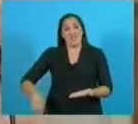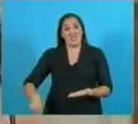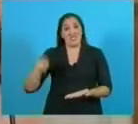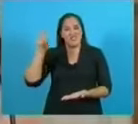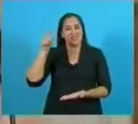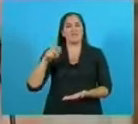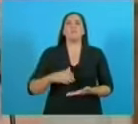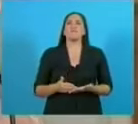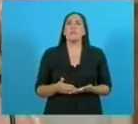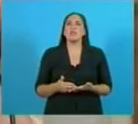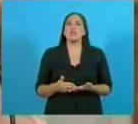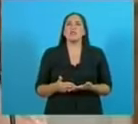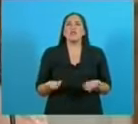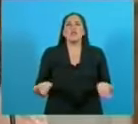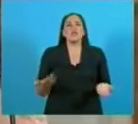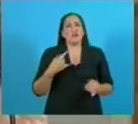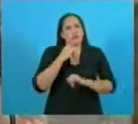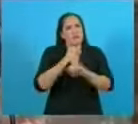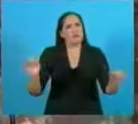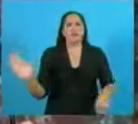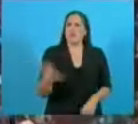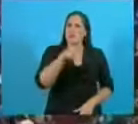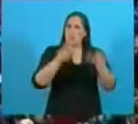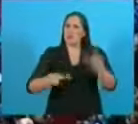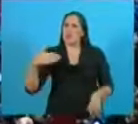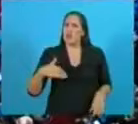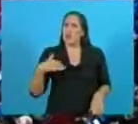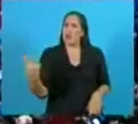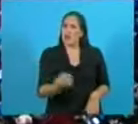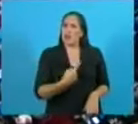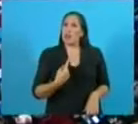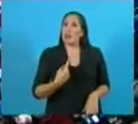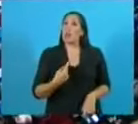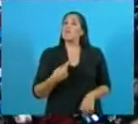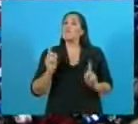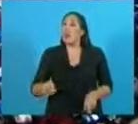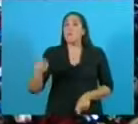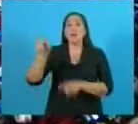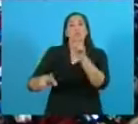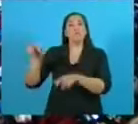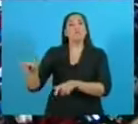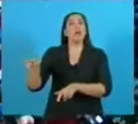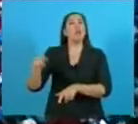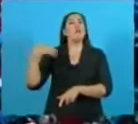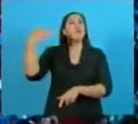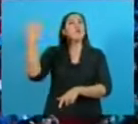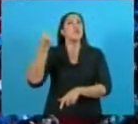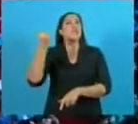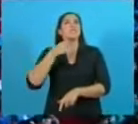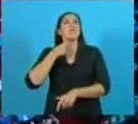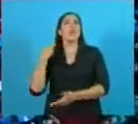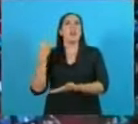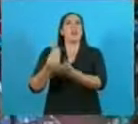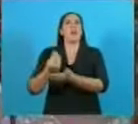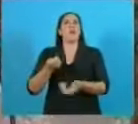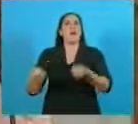Yo les digo a todos los argentinos y fundamentalmente a aquellos que tienen las aspiraciones de conducir este nuestro país, la